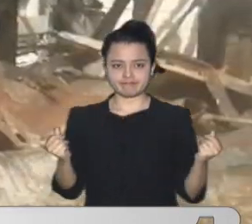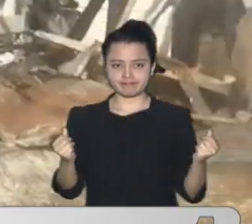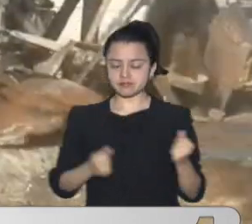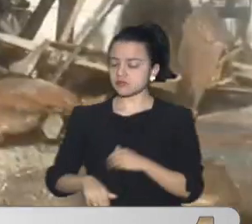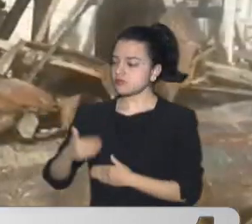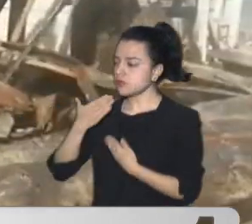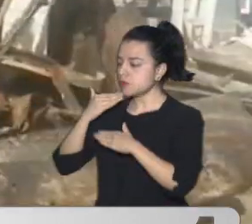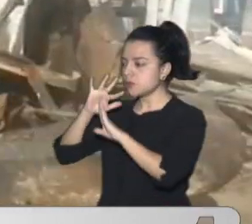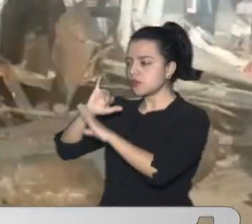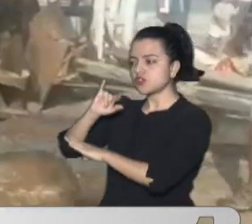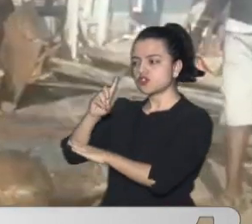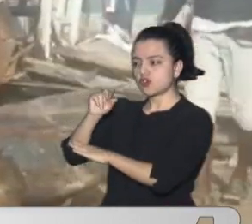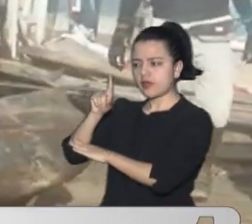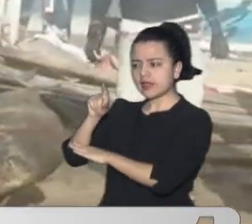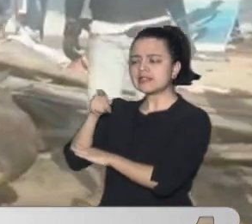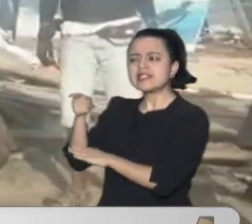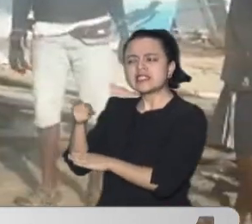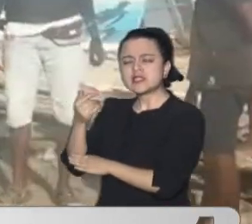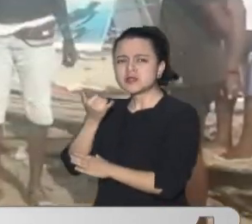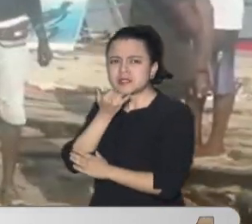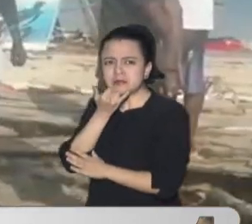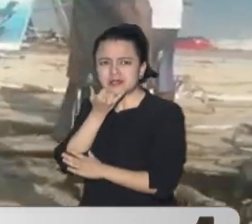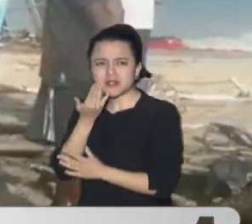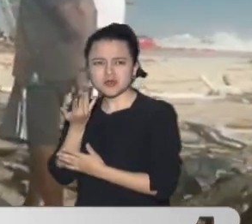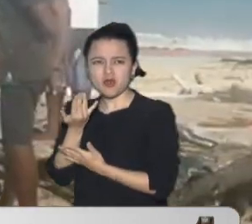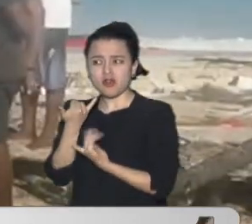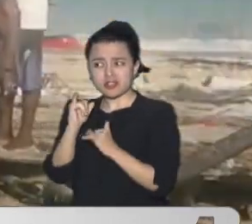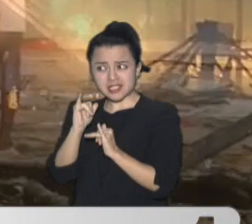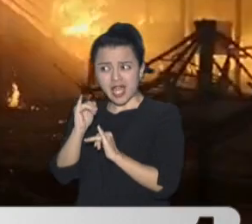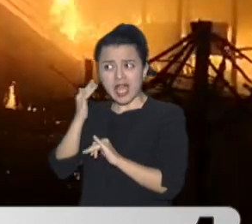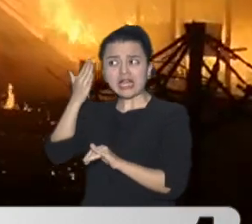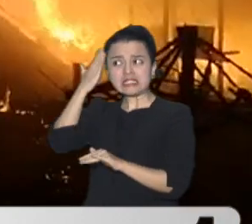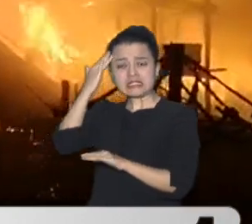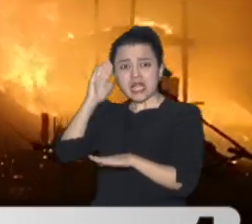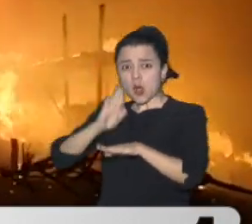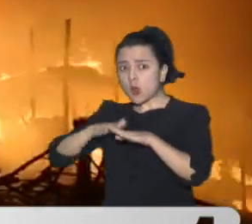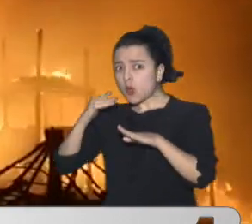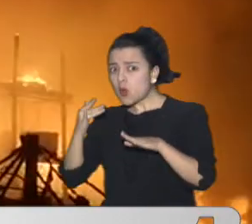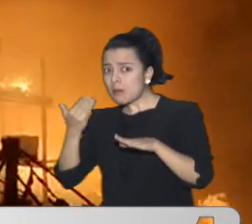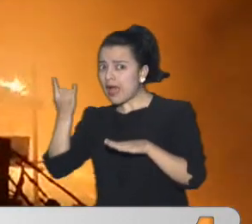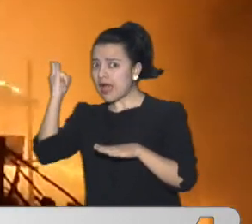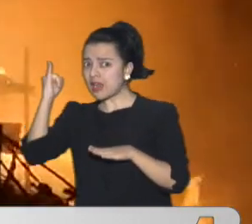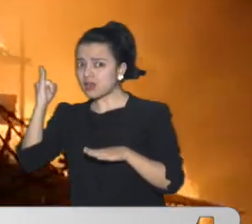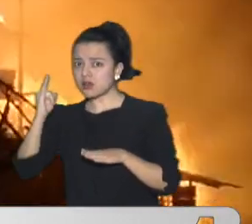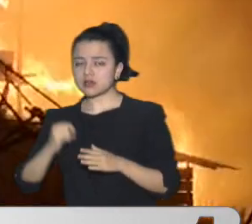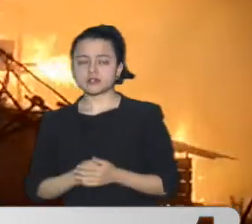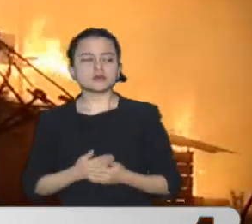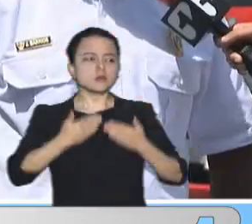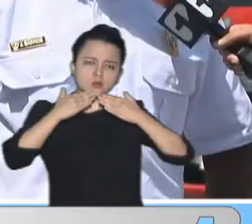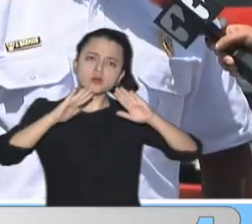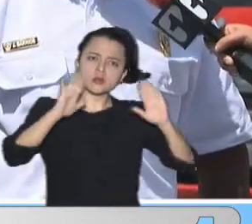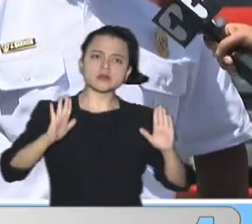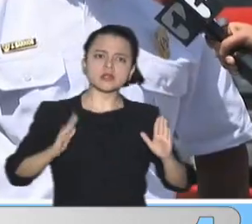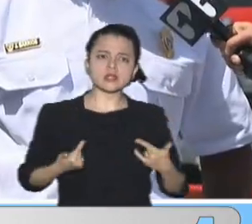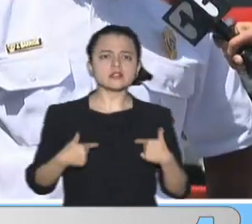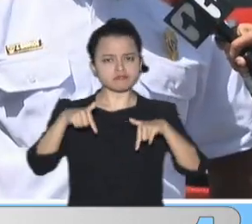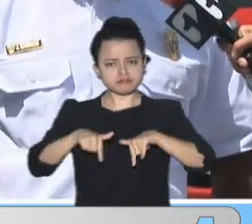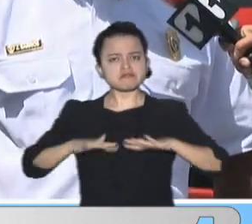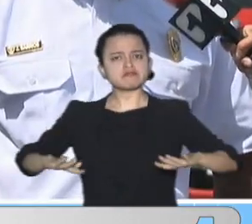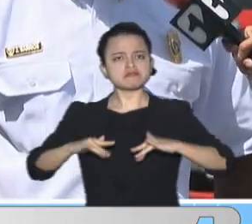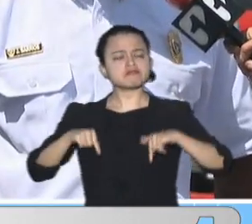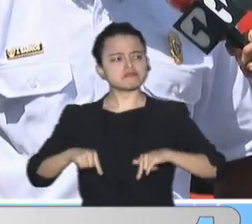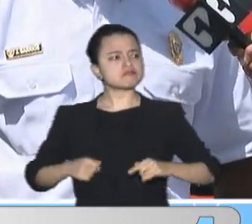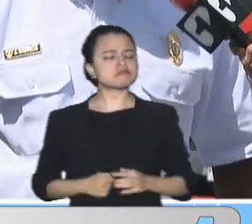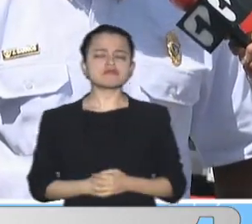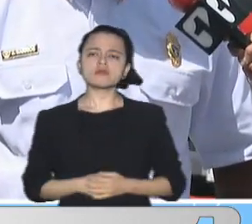Barrio Muy buenos días Se maneja ya de pronto Una hipótesis De qué fue lo que sucedió Muy buenos días Estamos en el sitio